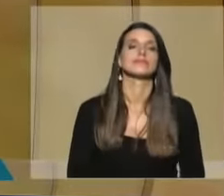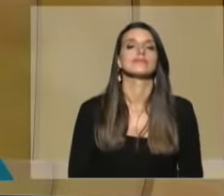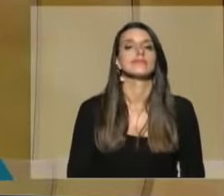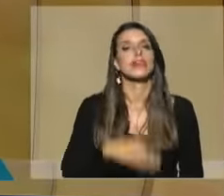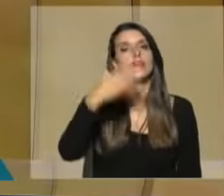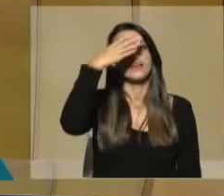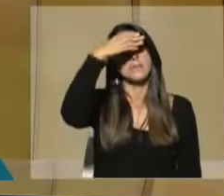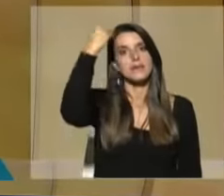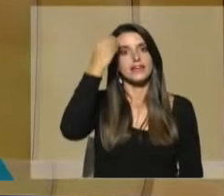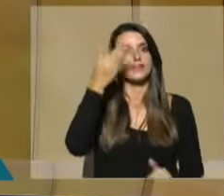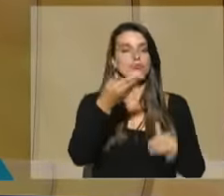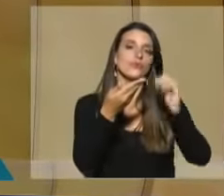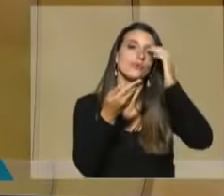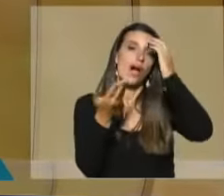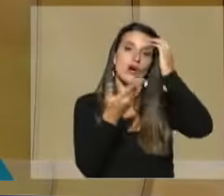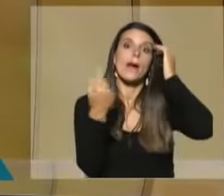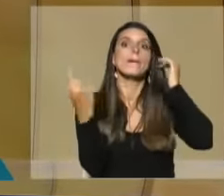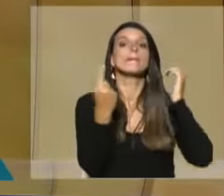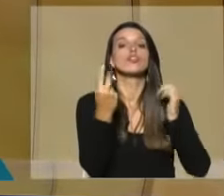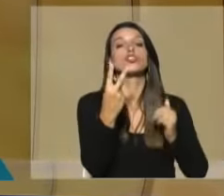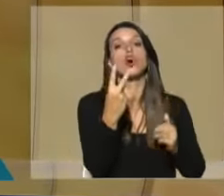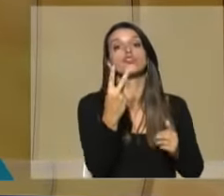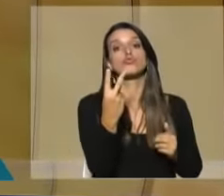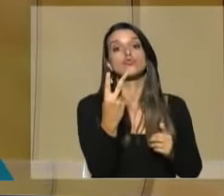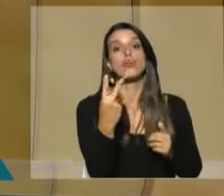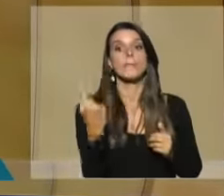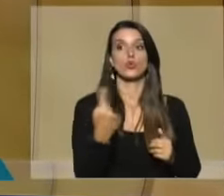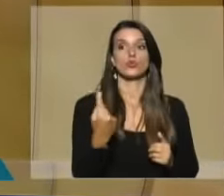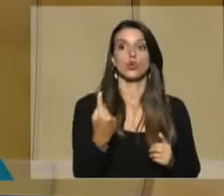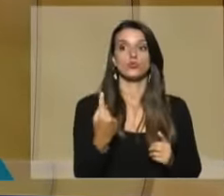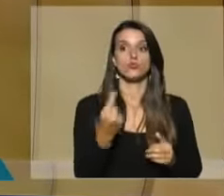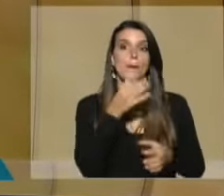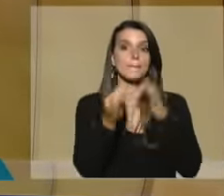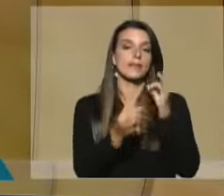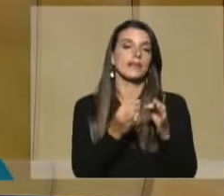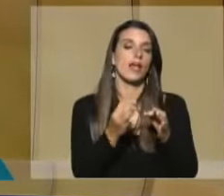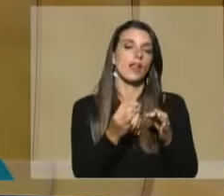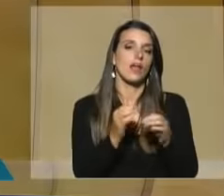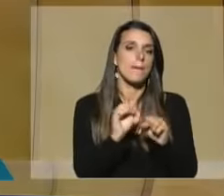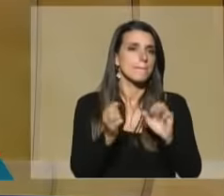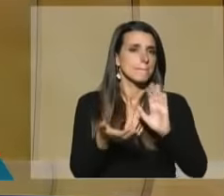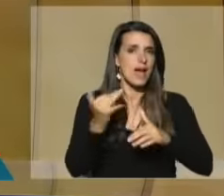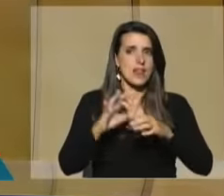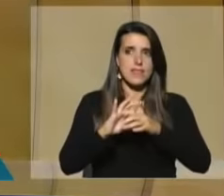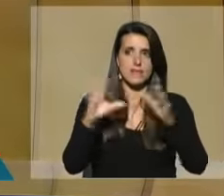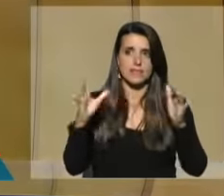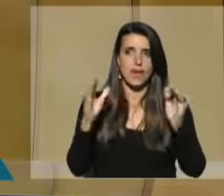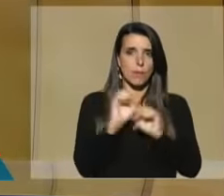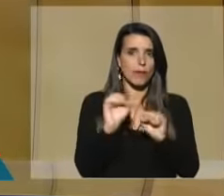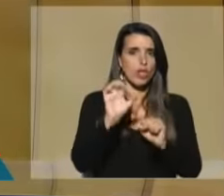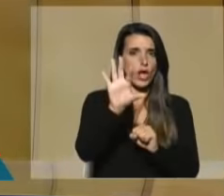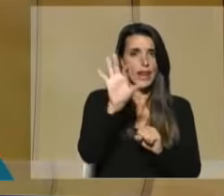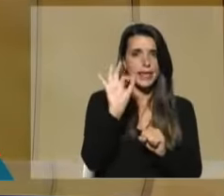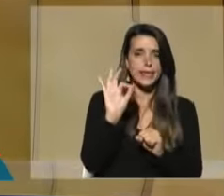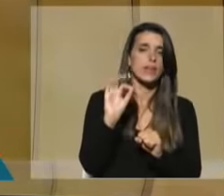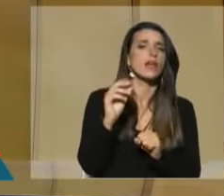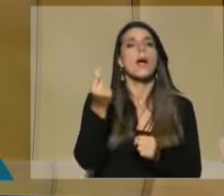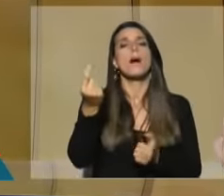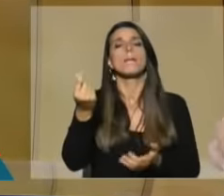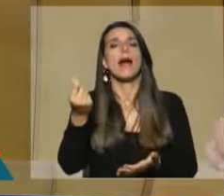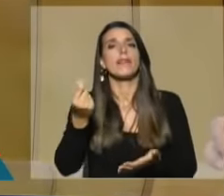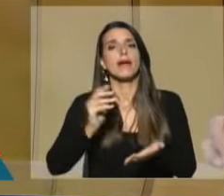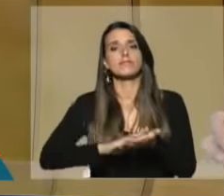Michelini, su tiempo ahora, 12 minutos, ¿da más libertad a lo que uno puede optar entre recibir la plata